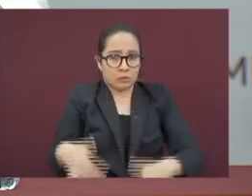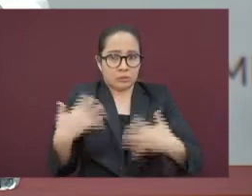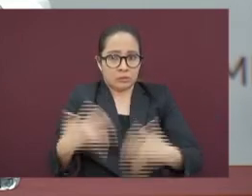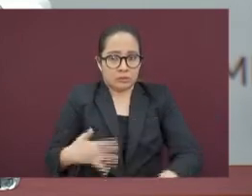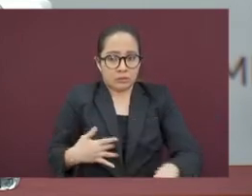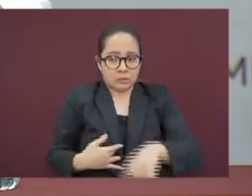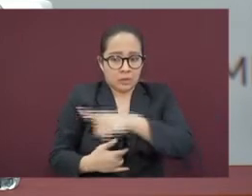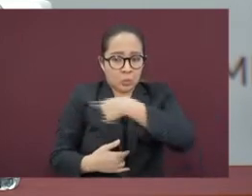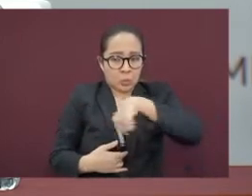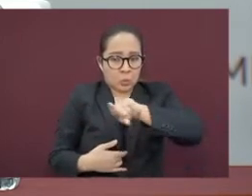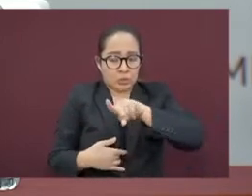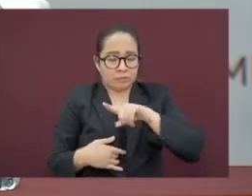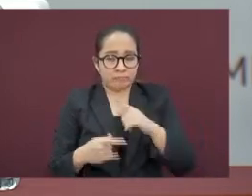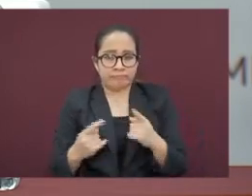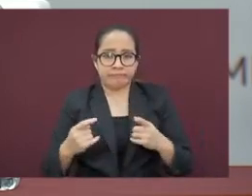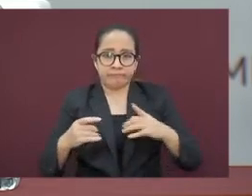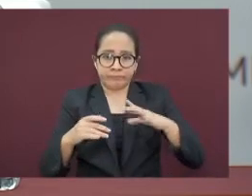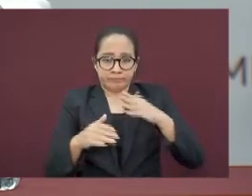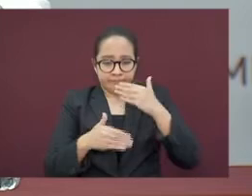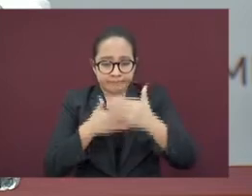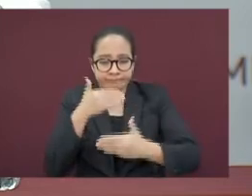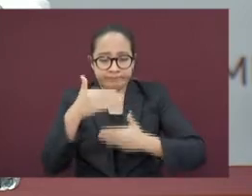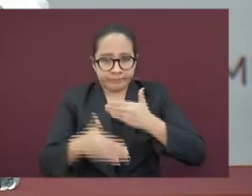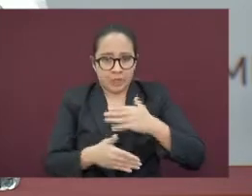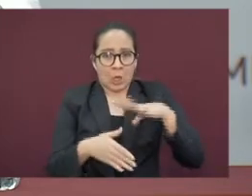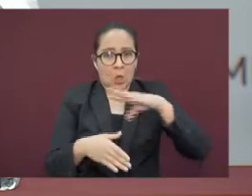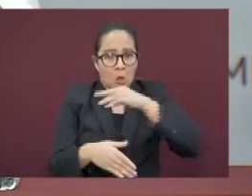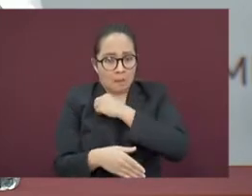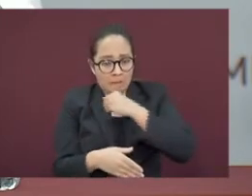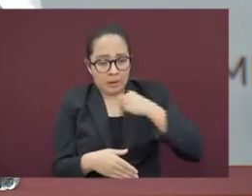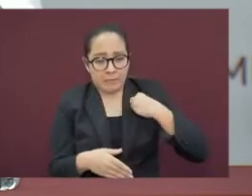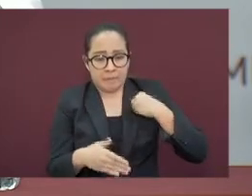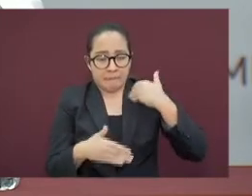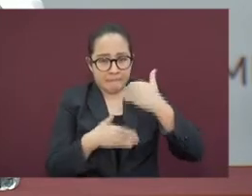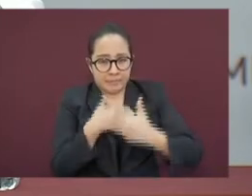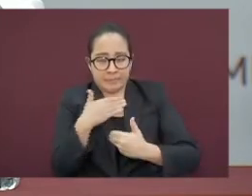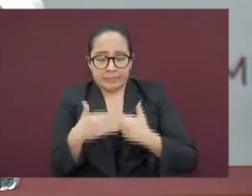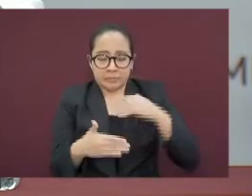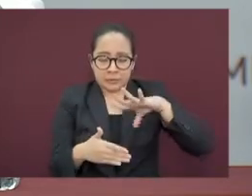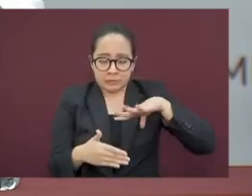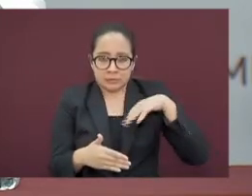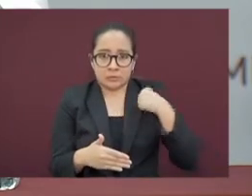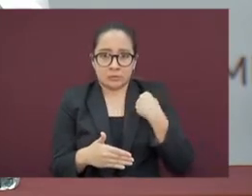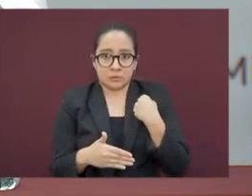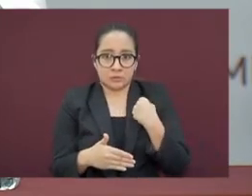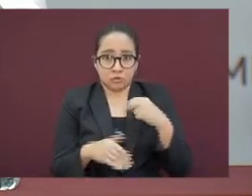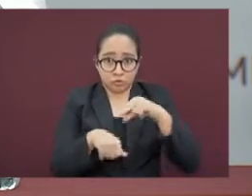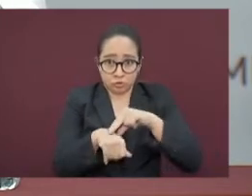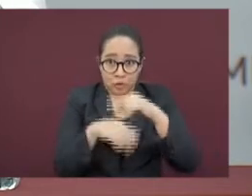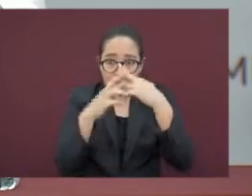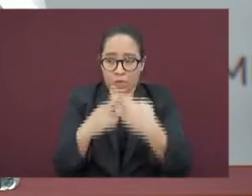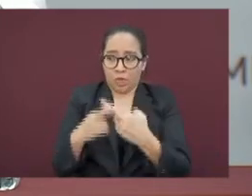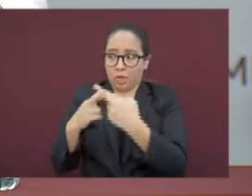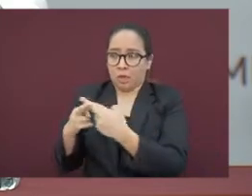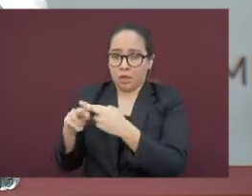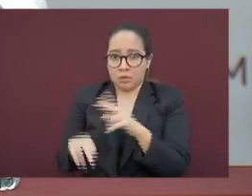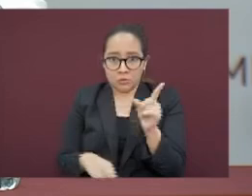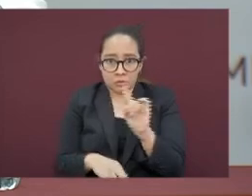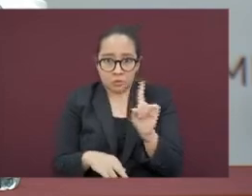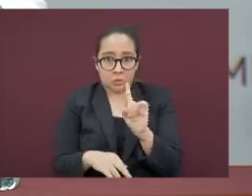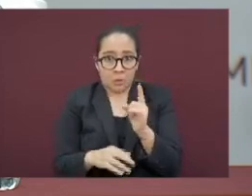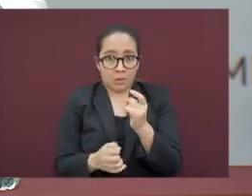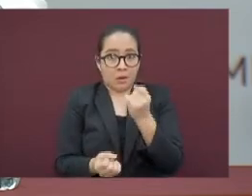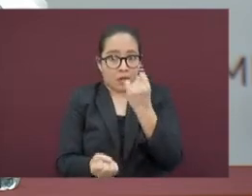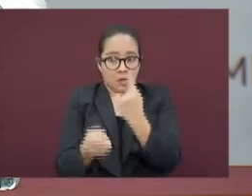un alto sentido de entrega. No nos sobran doctores. Cuidemos los que tenemos.